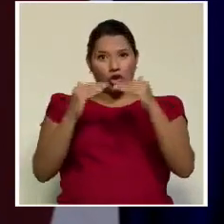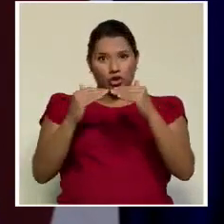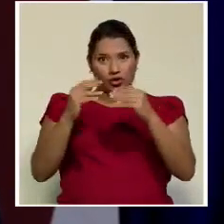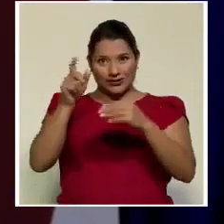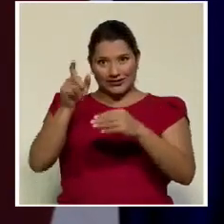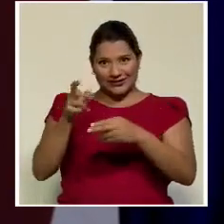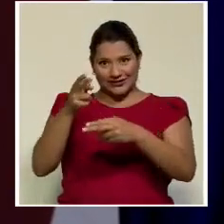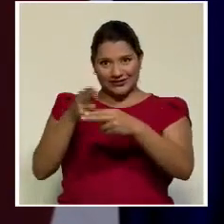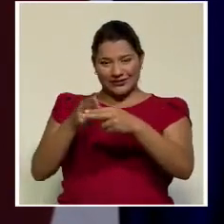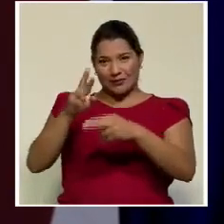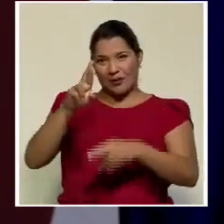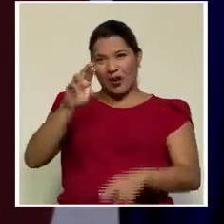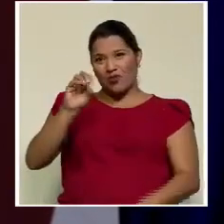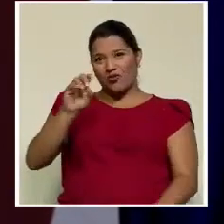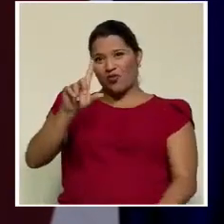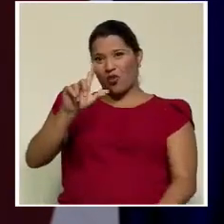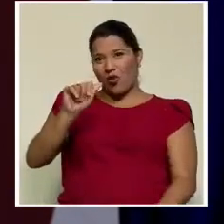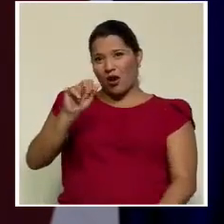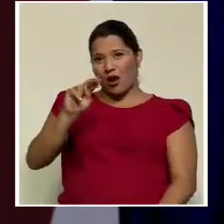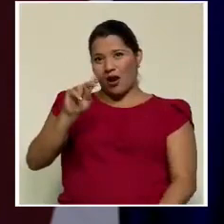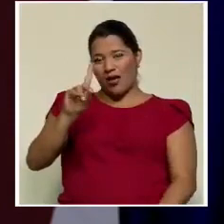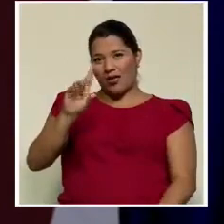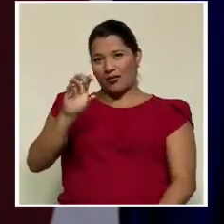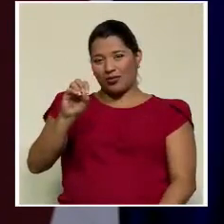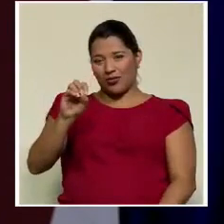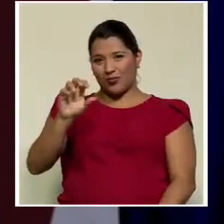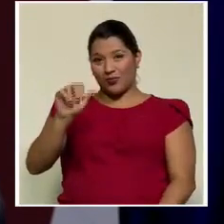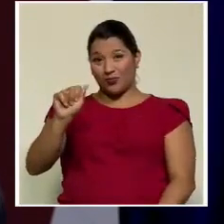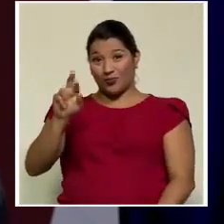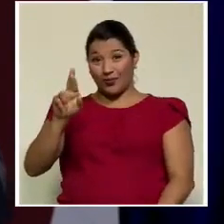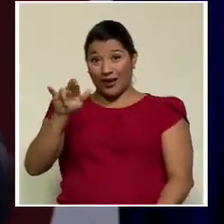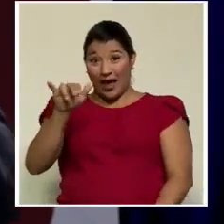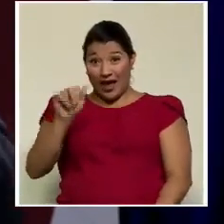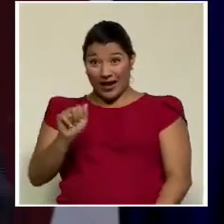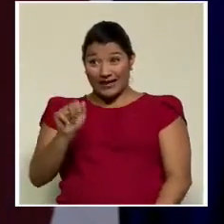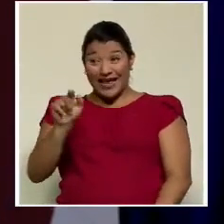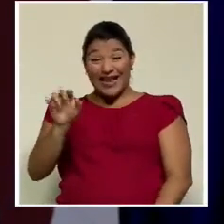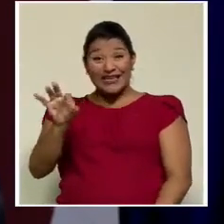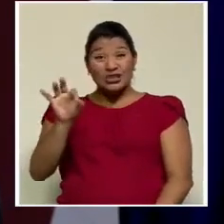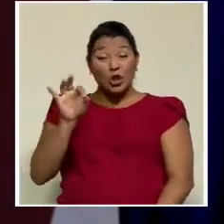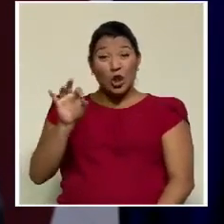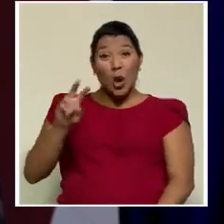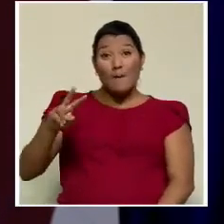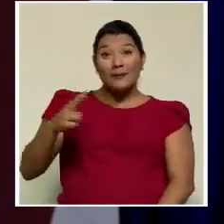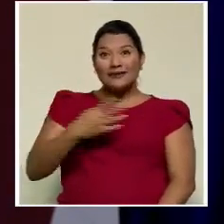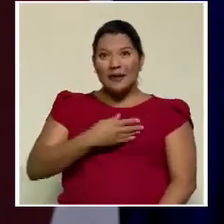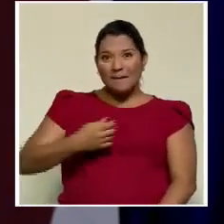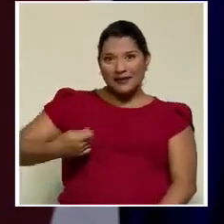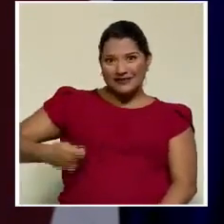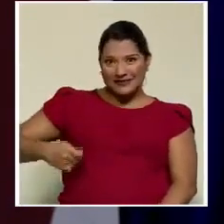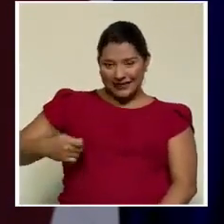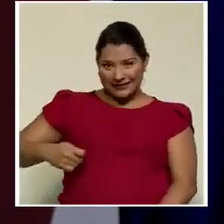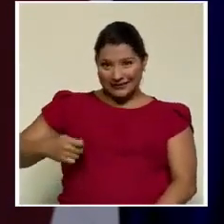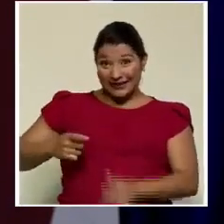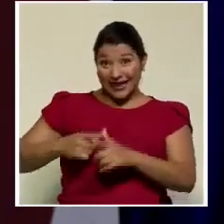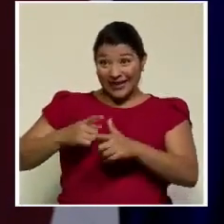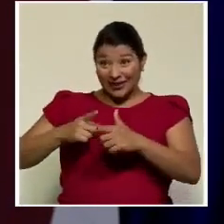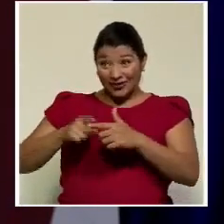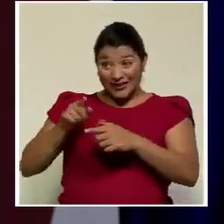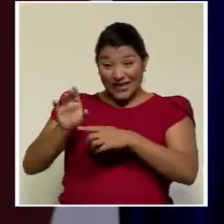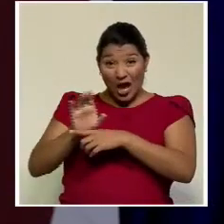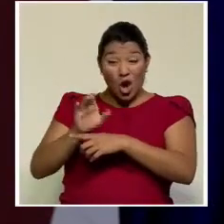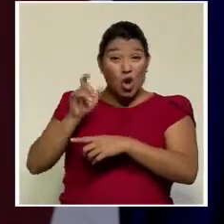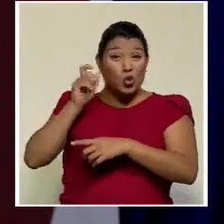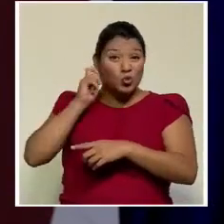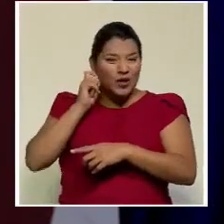con la inscripción de su candidatura a la vicepresidencia acaba de dinamitar literalmente a una de las